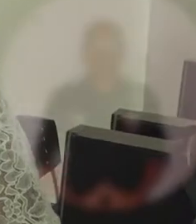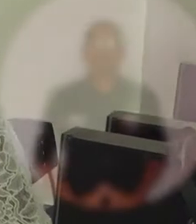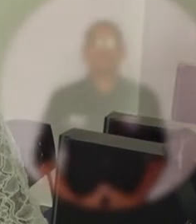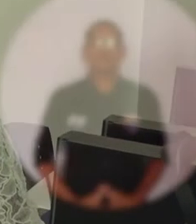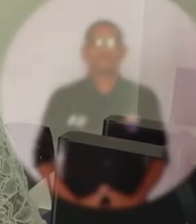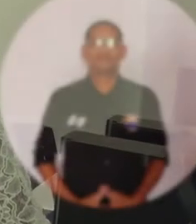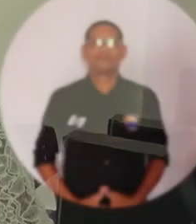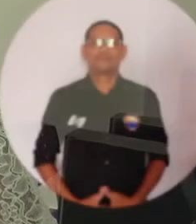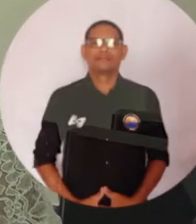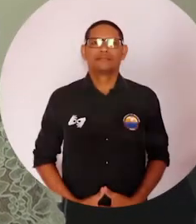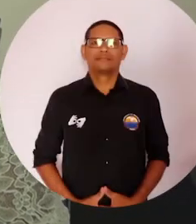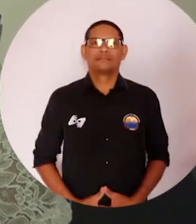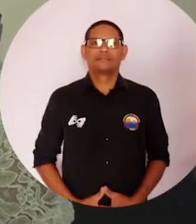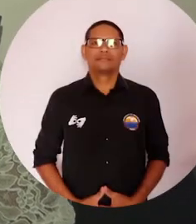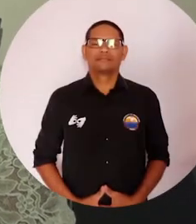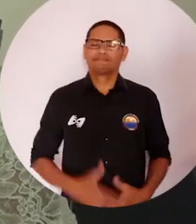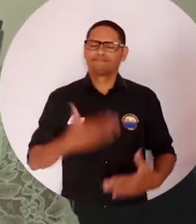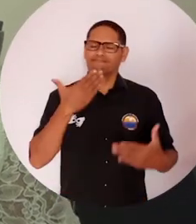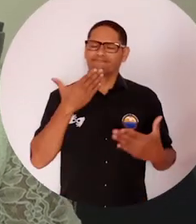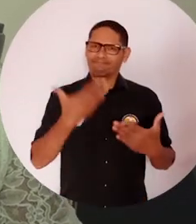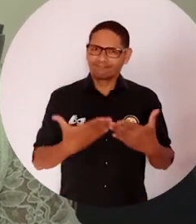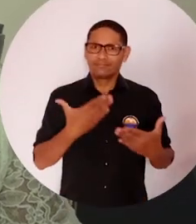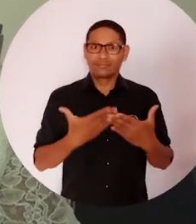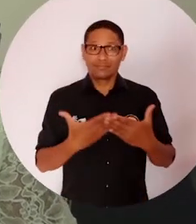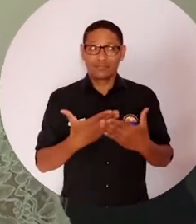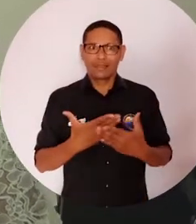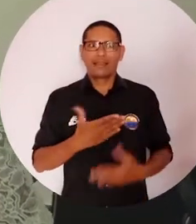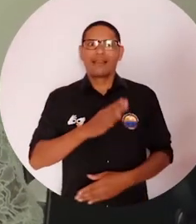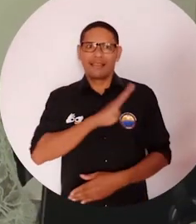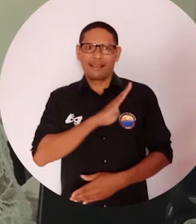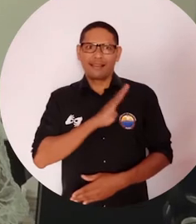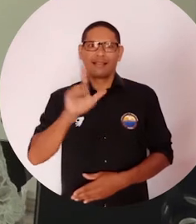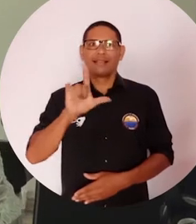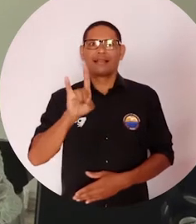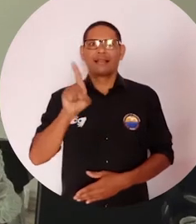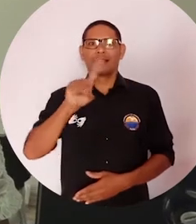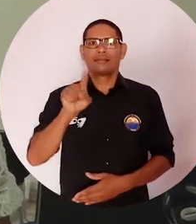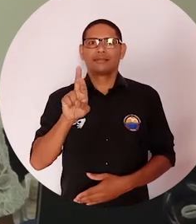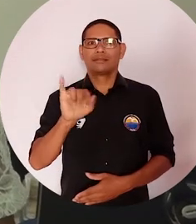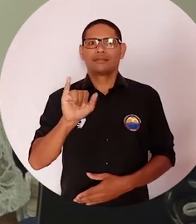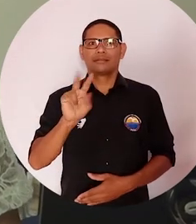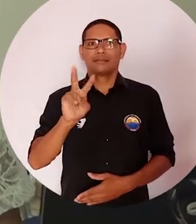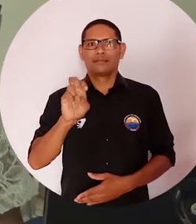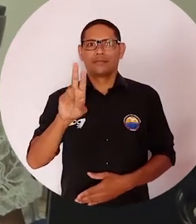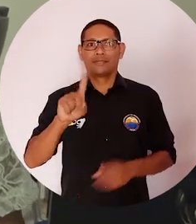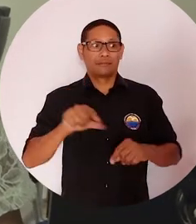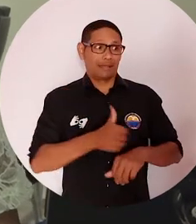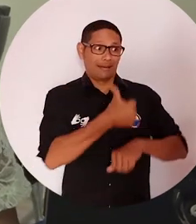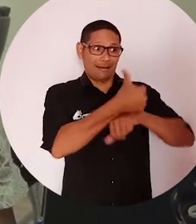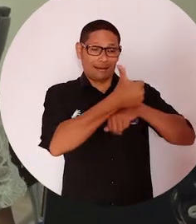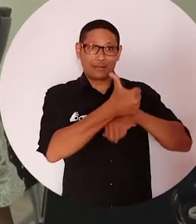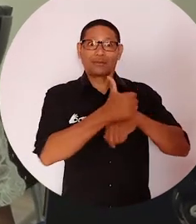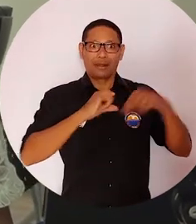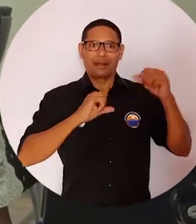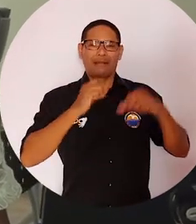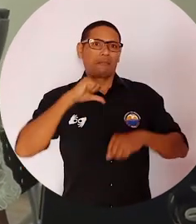Y agradecimientos a la gestión del alcalde Luis Rivera y al rector de la universidad porque esto nos